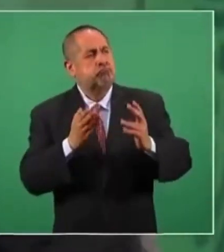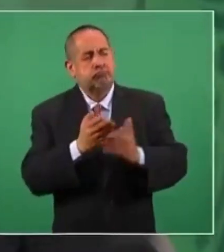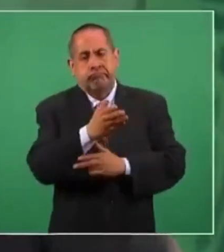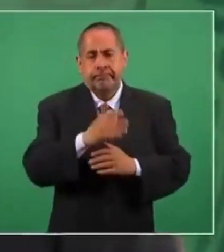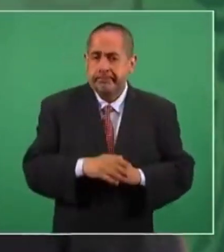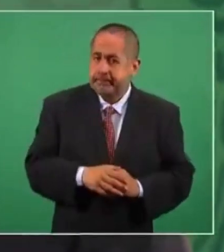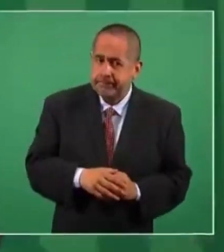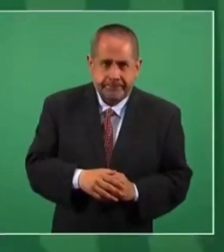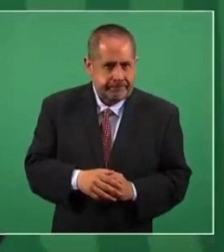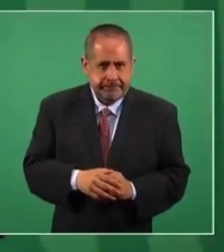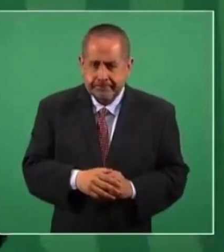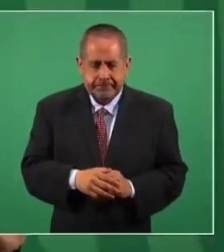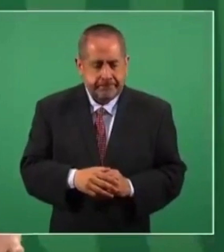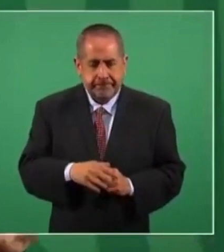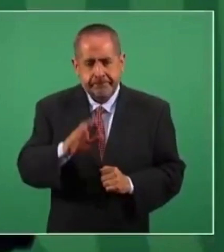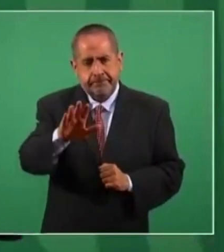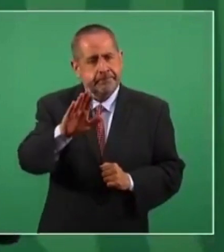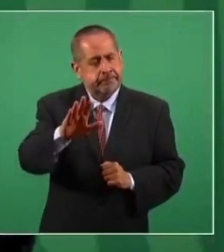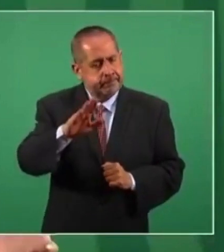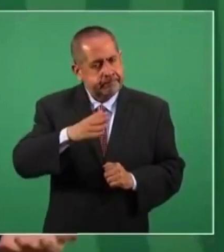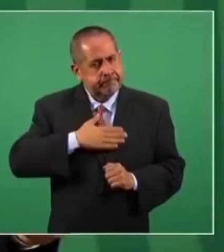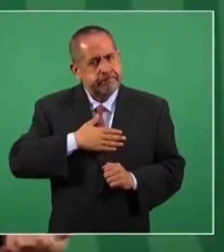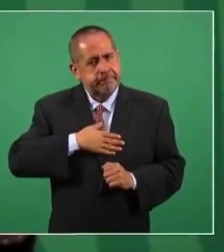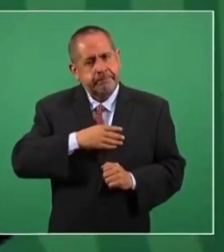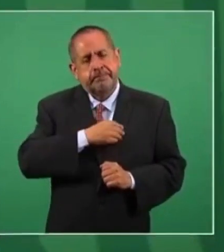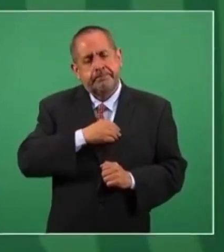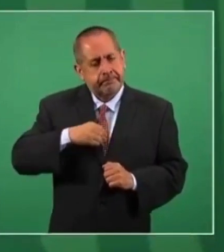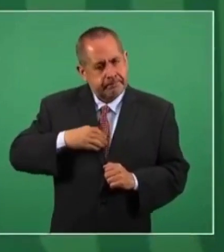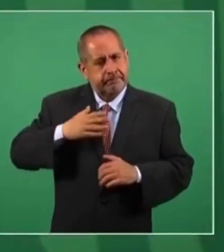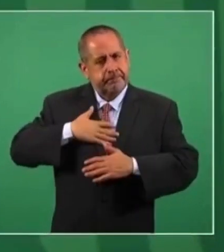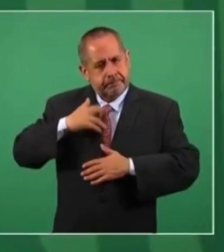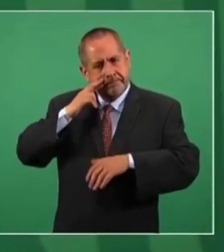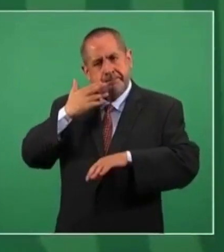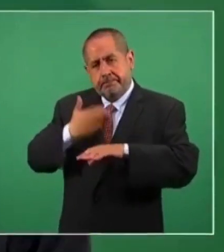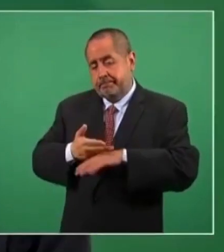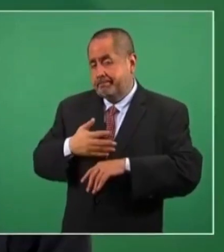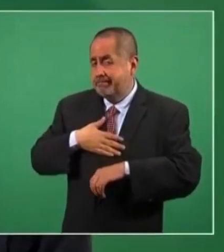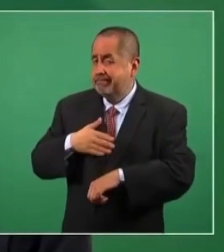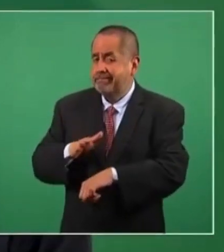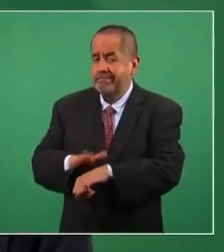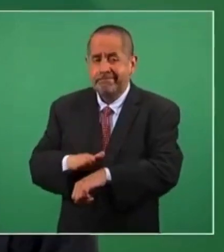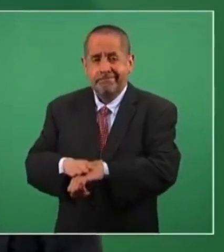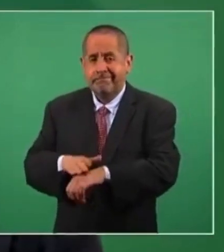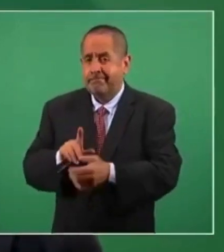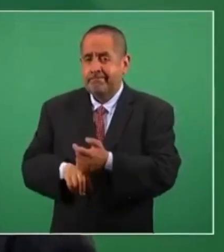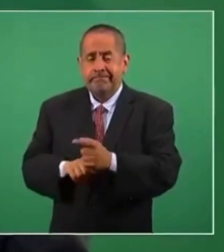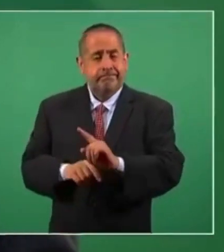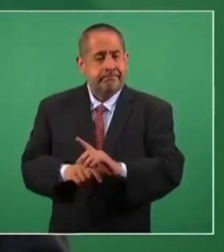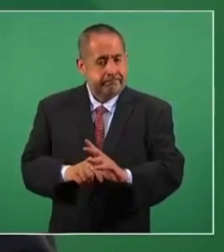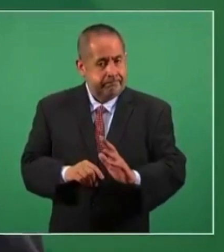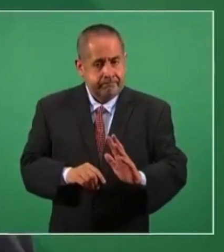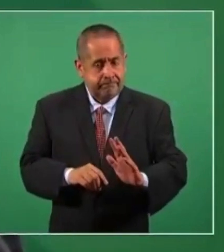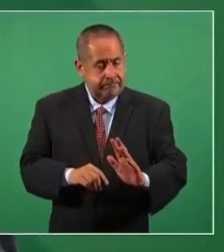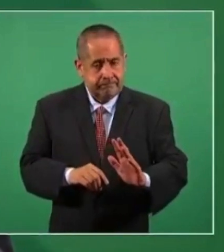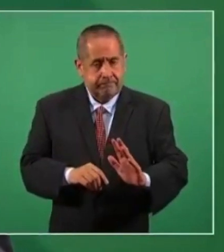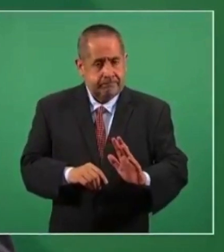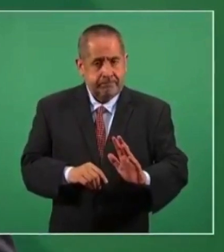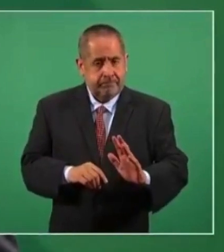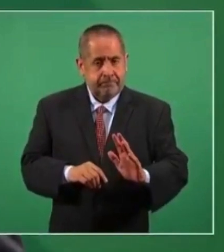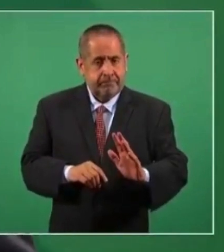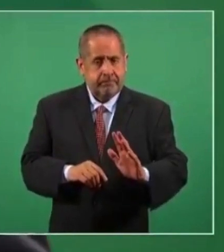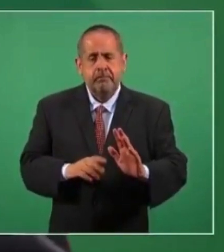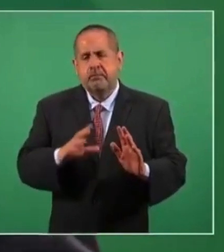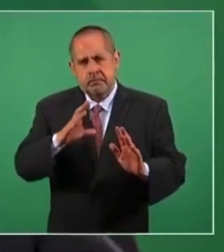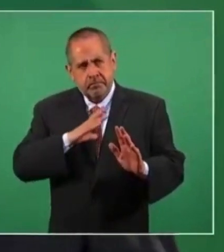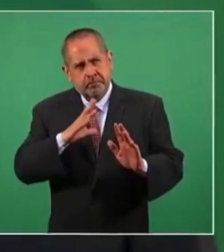pues yo tengo la obligación de decirles que hay